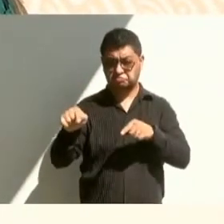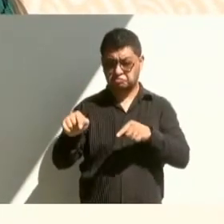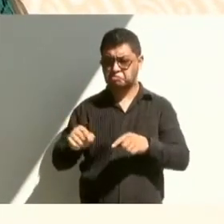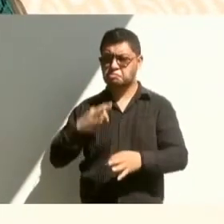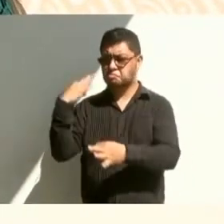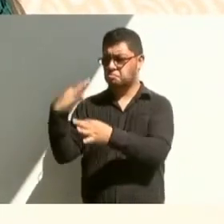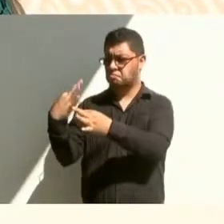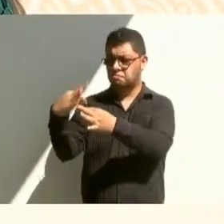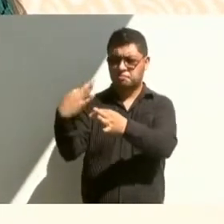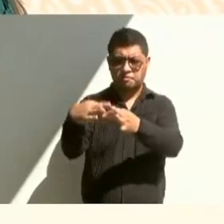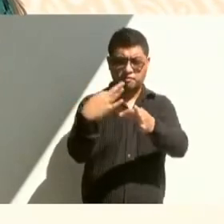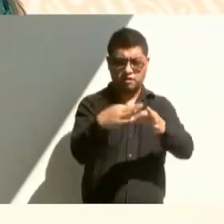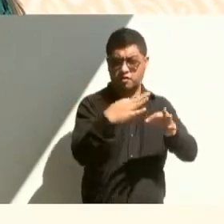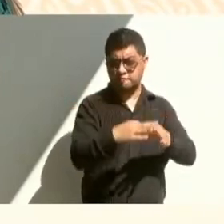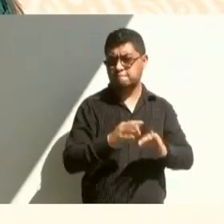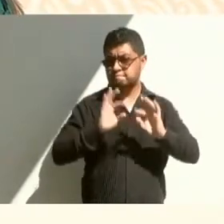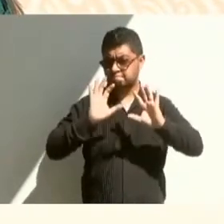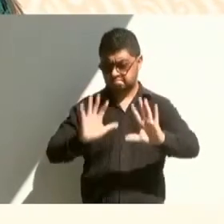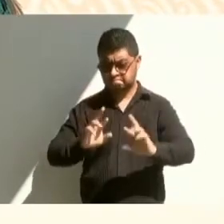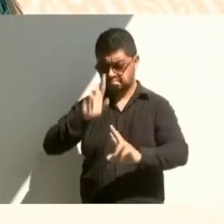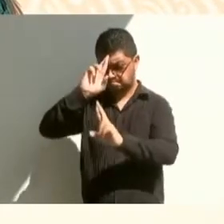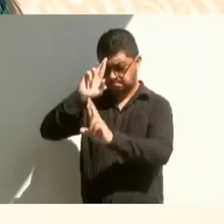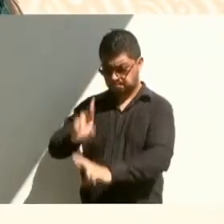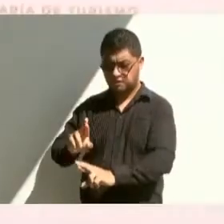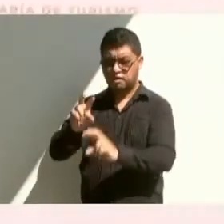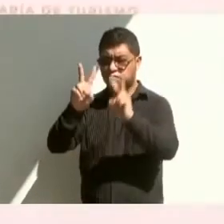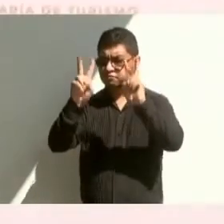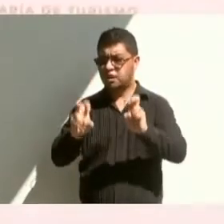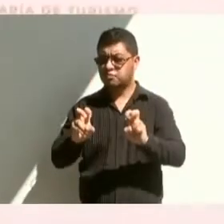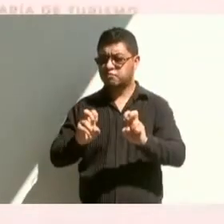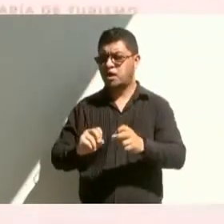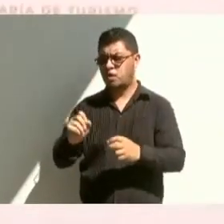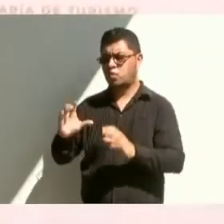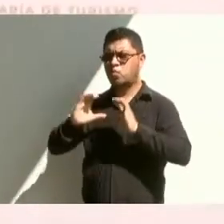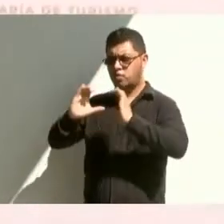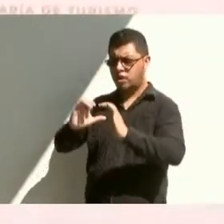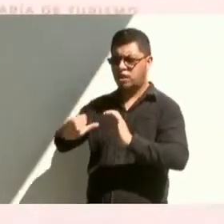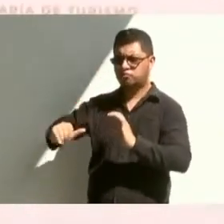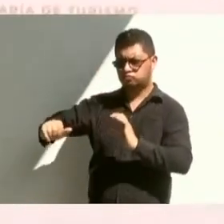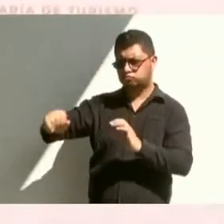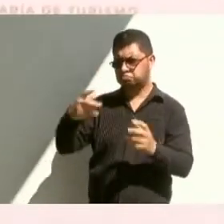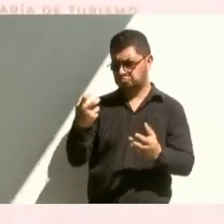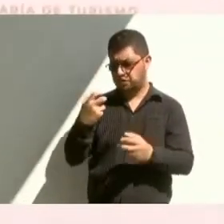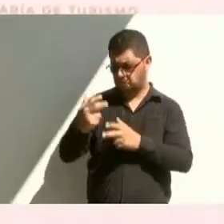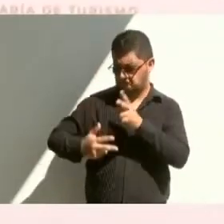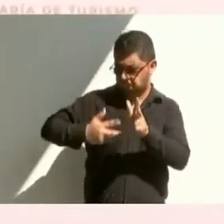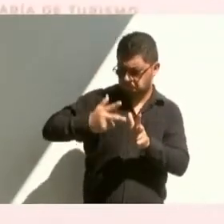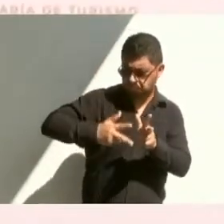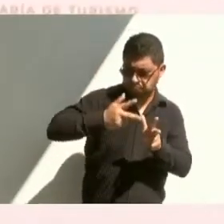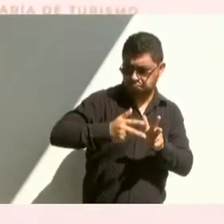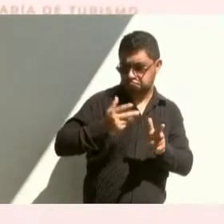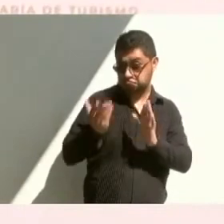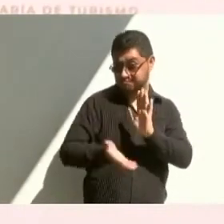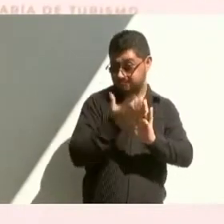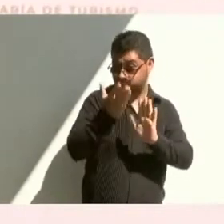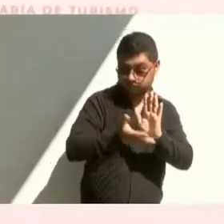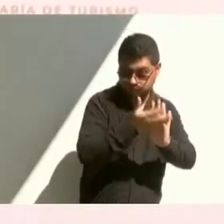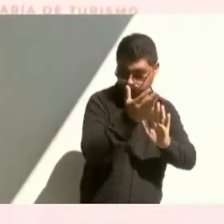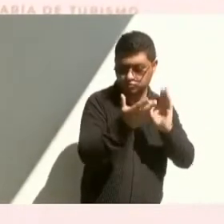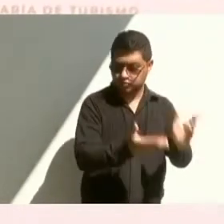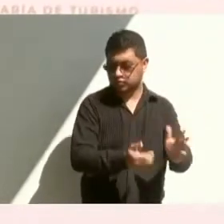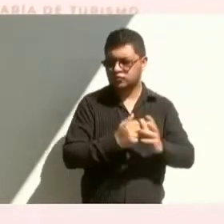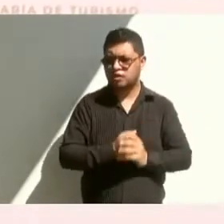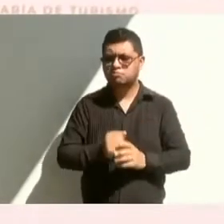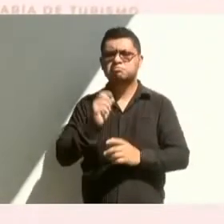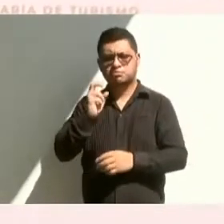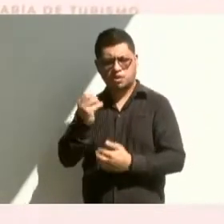forma íntegra durante la construcción de la obra. Para nosotros es muy importante que durante la obra y como resultado de